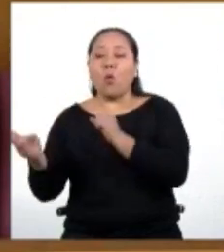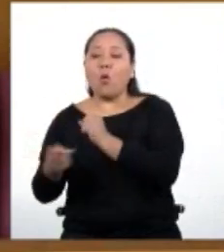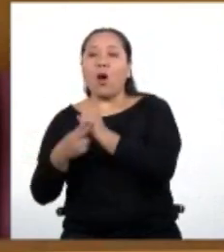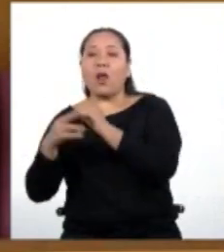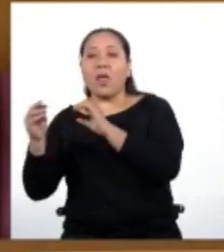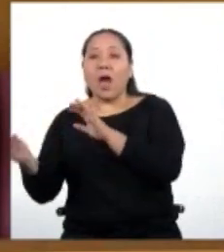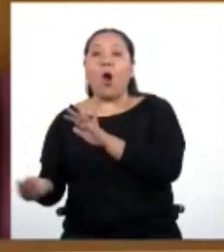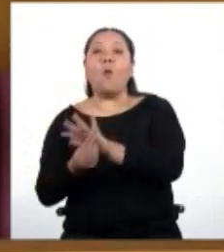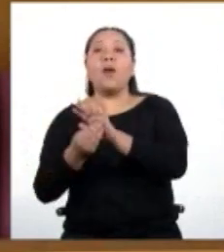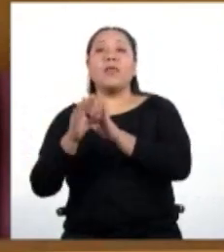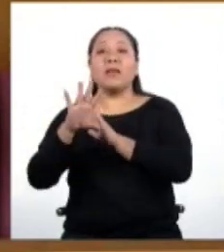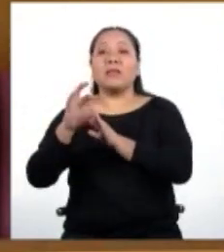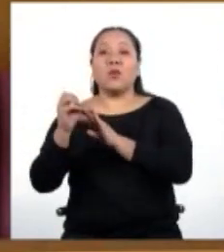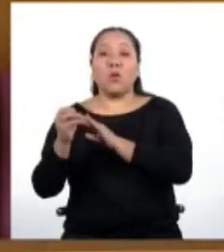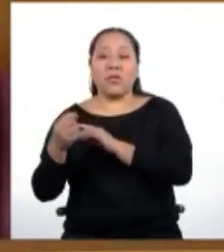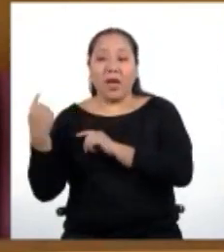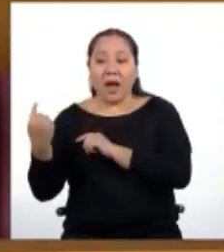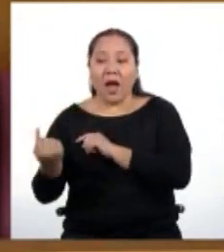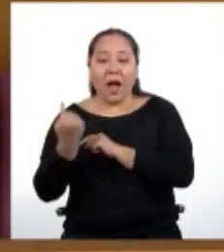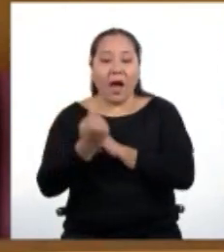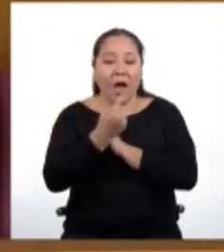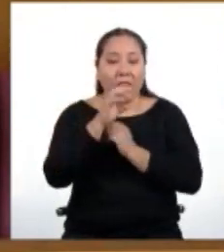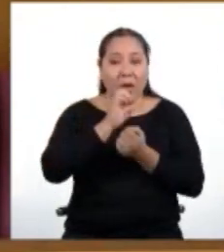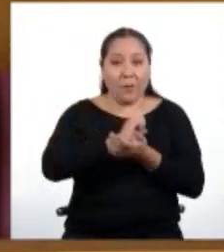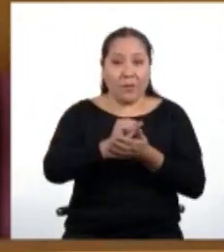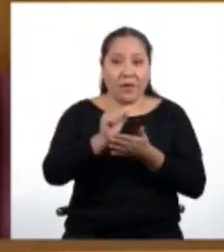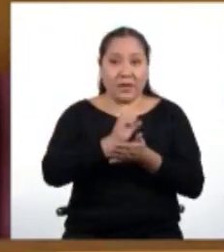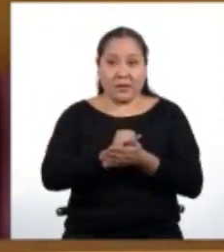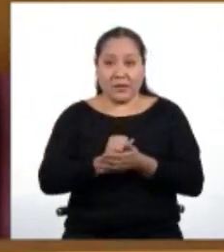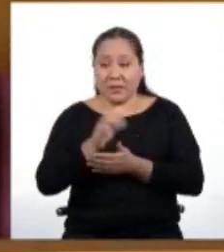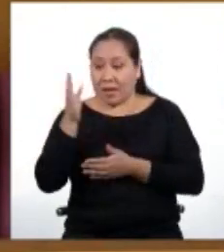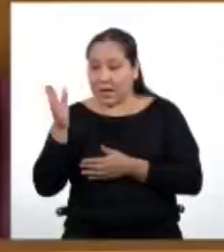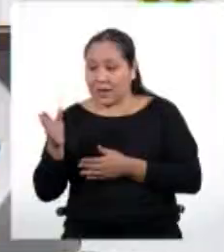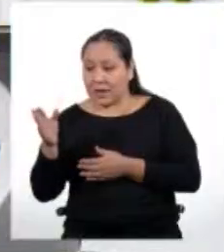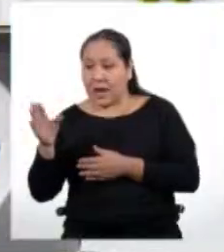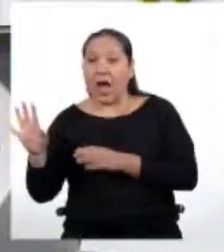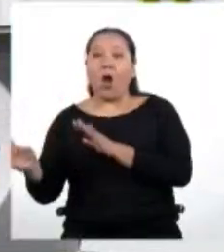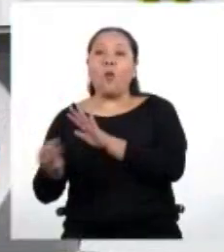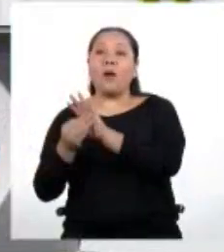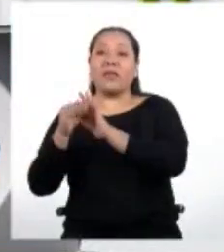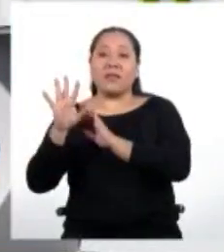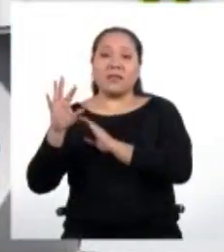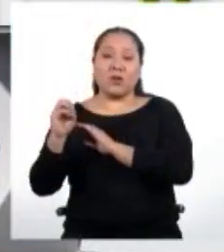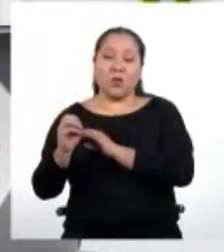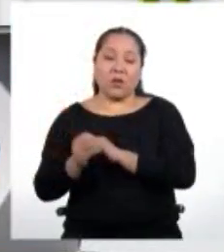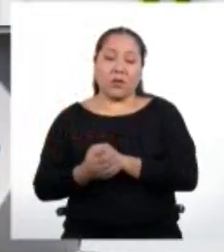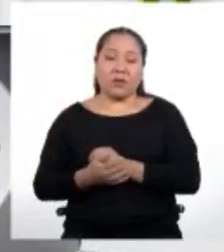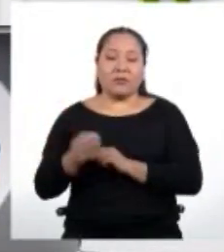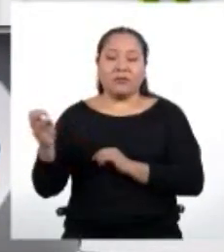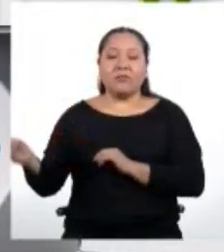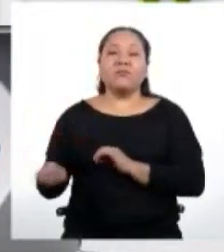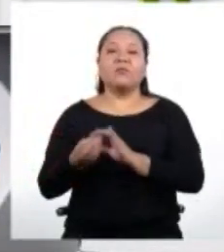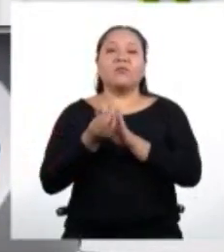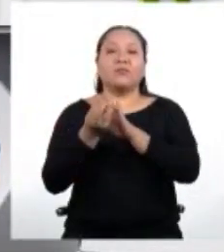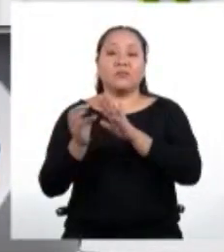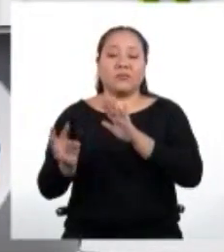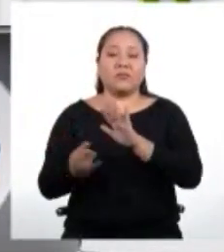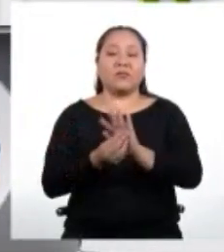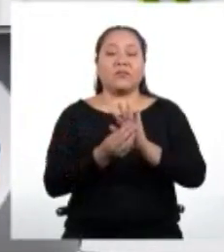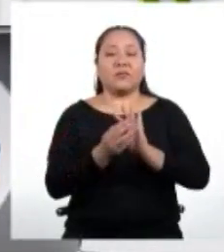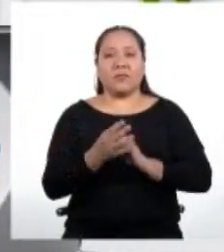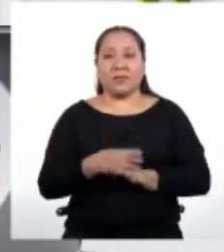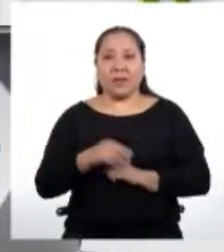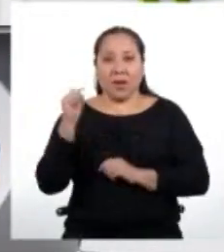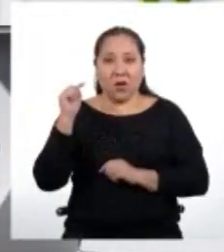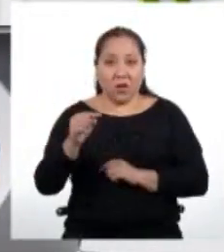con 50 soles cada mes, con respecto al mes anterior. Muy bien. Con esta nueva información es posible